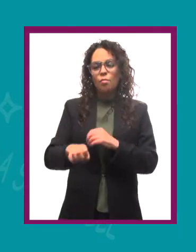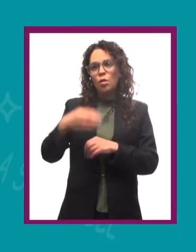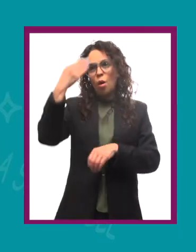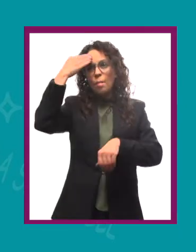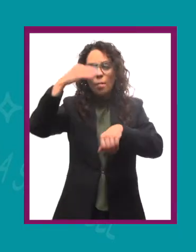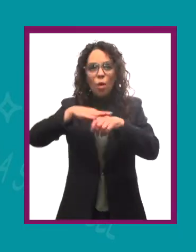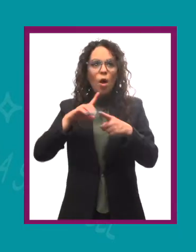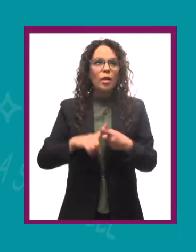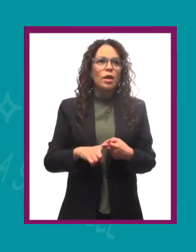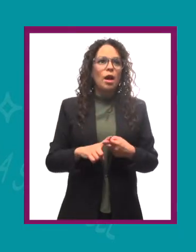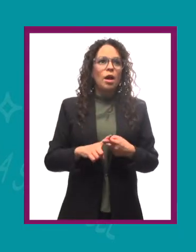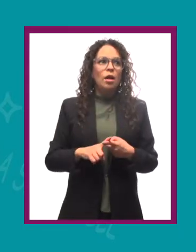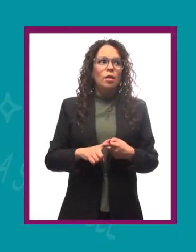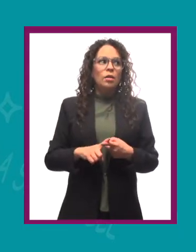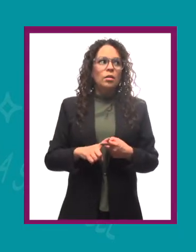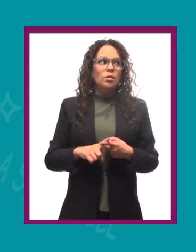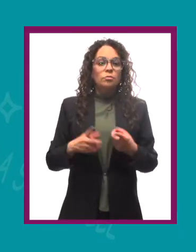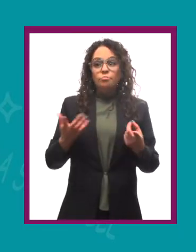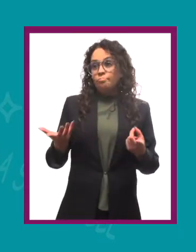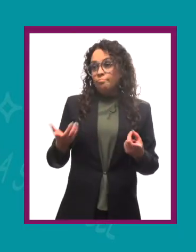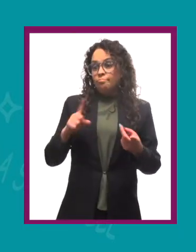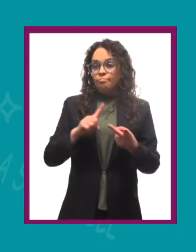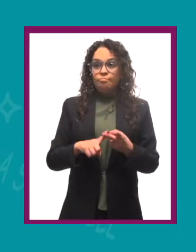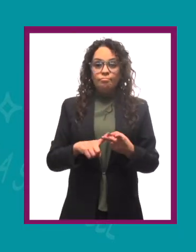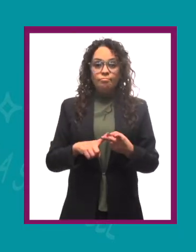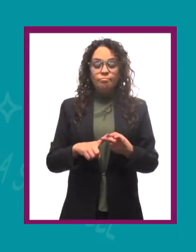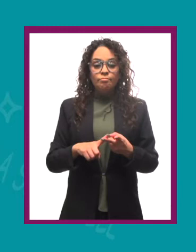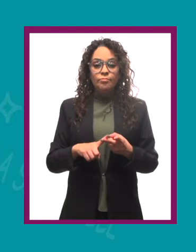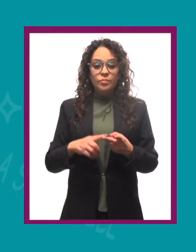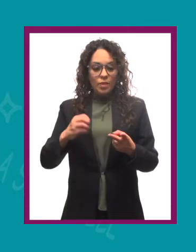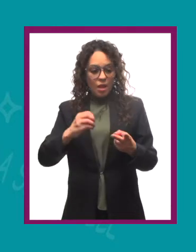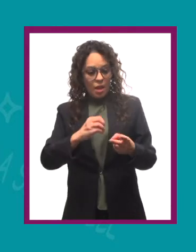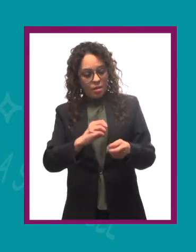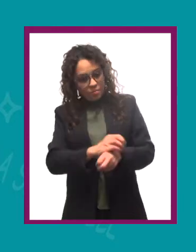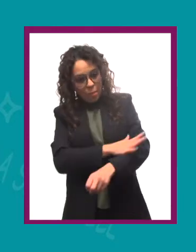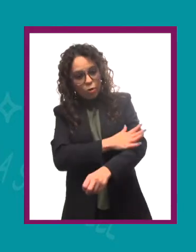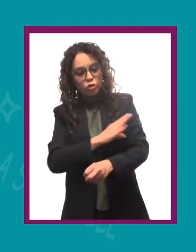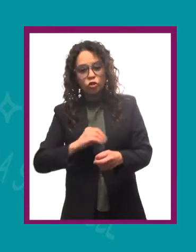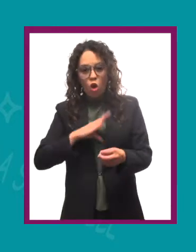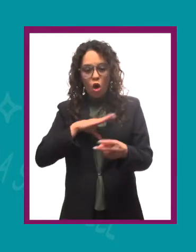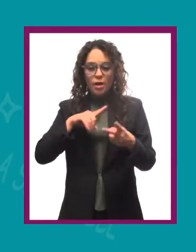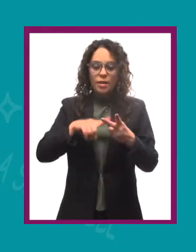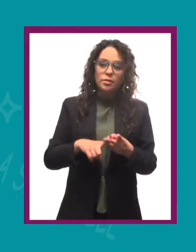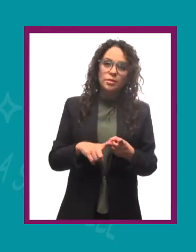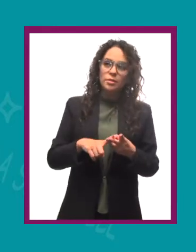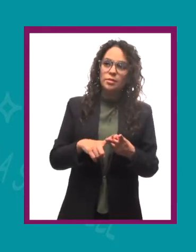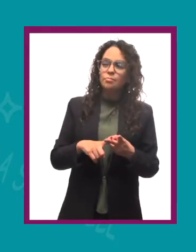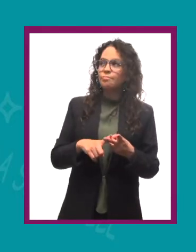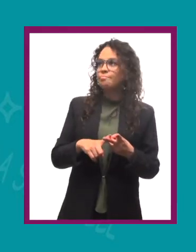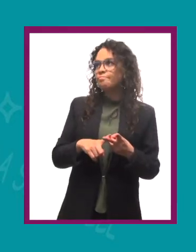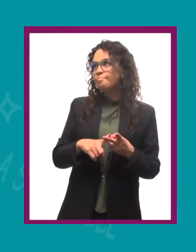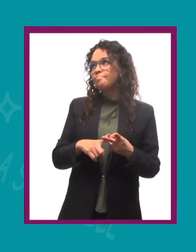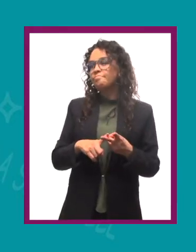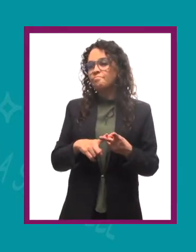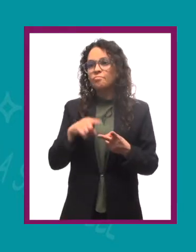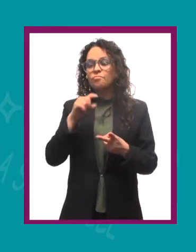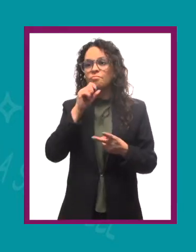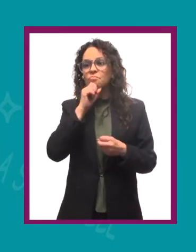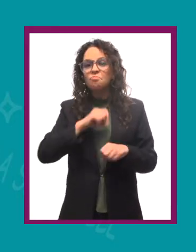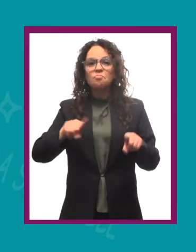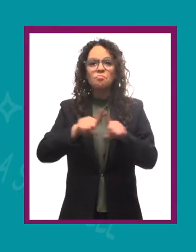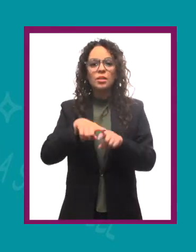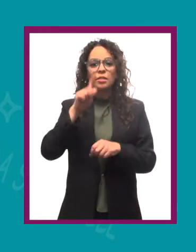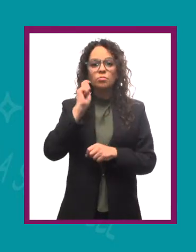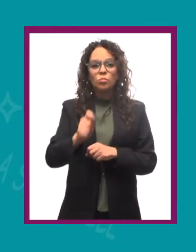interviene en la memoria intervienen en zonas relacionadas con las emociones intervienen en